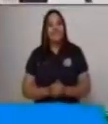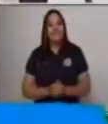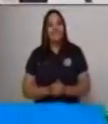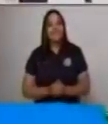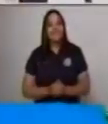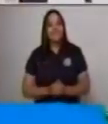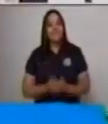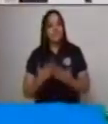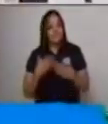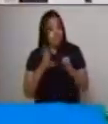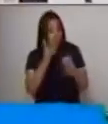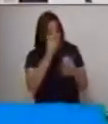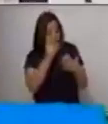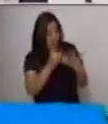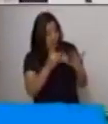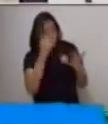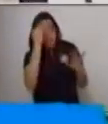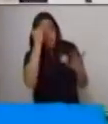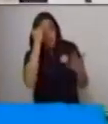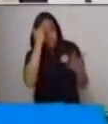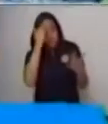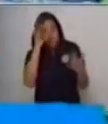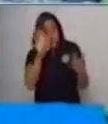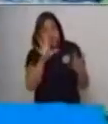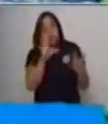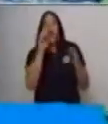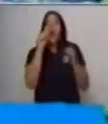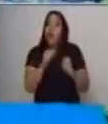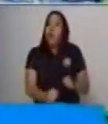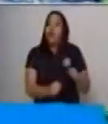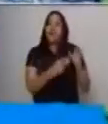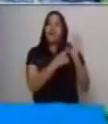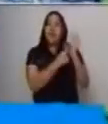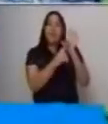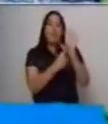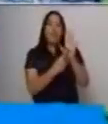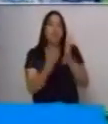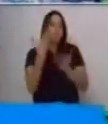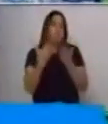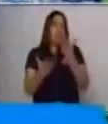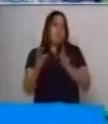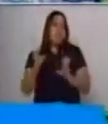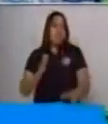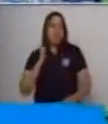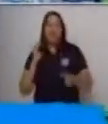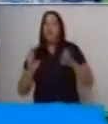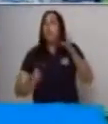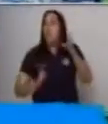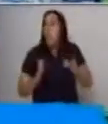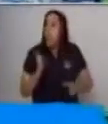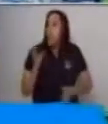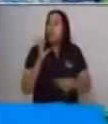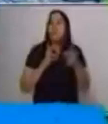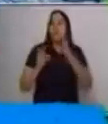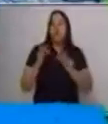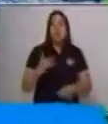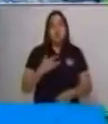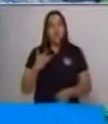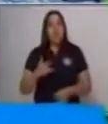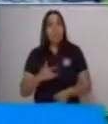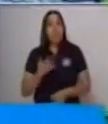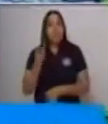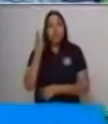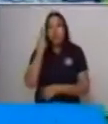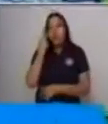Al describir también podemos demostrar emociones, sentimientos. Y en este